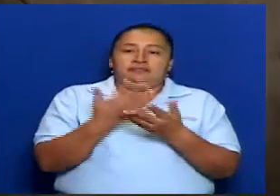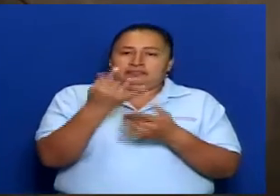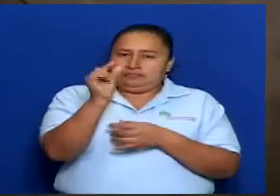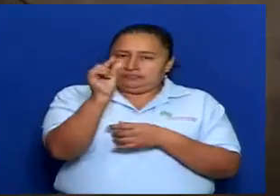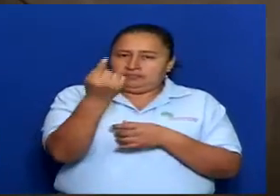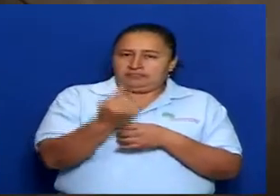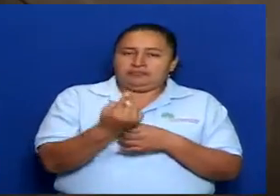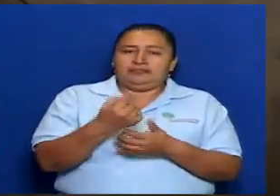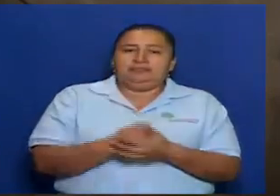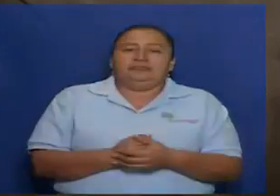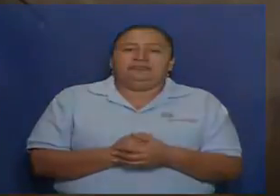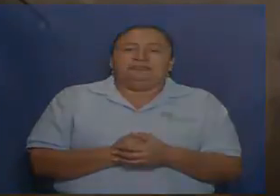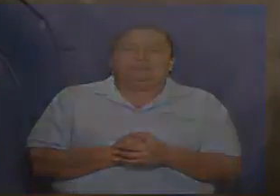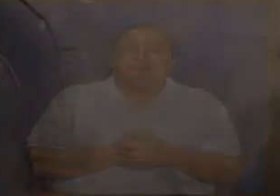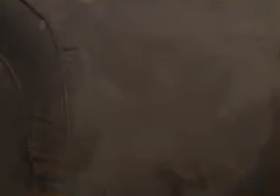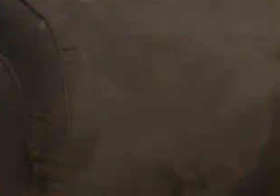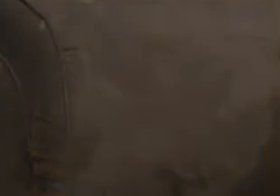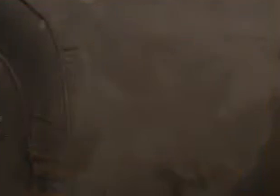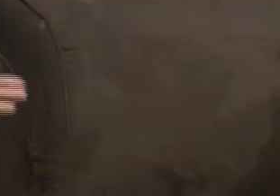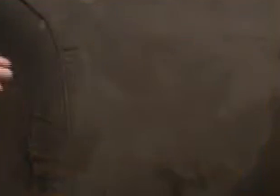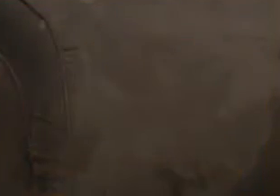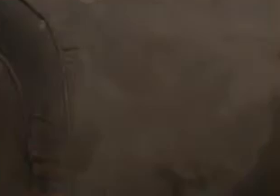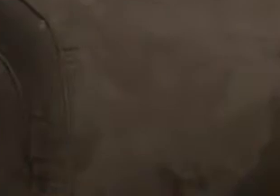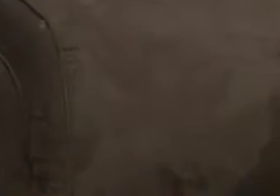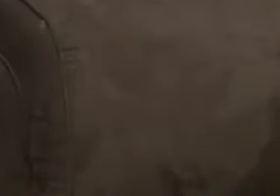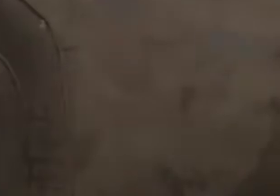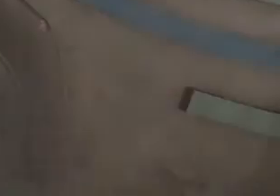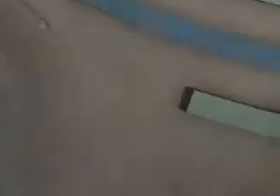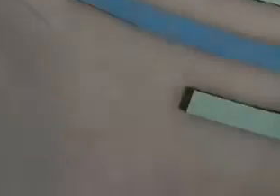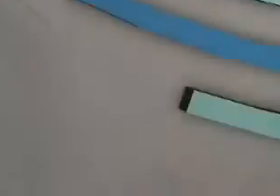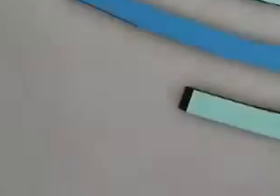Ya regresamos. Hasta yo me estoy... Es que es larga.